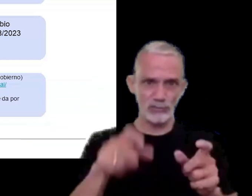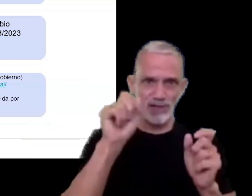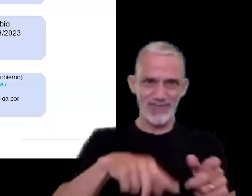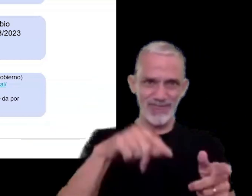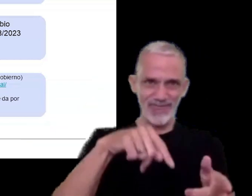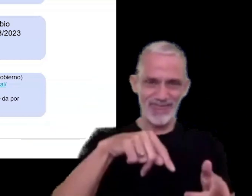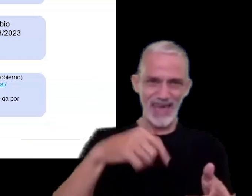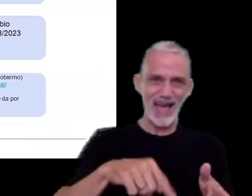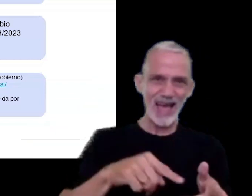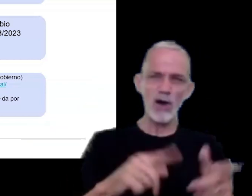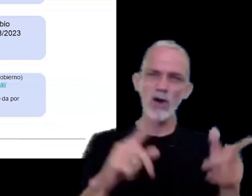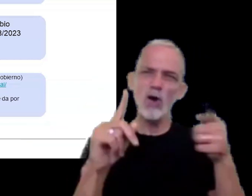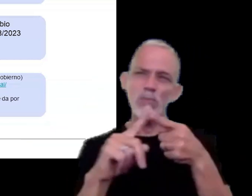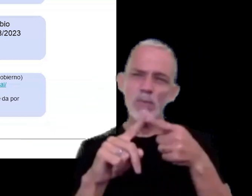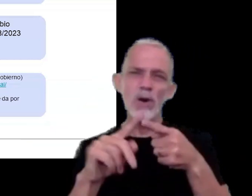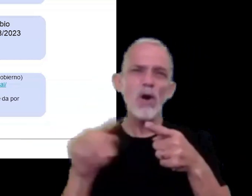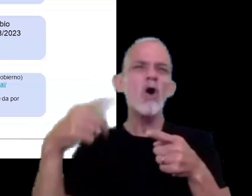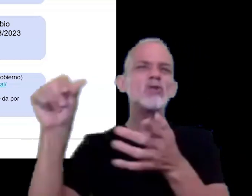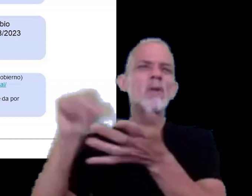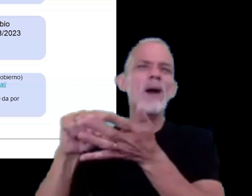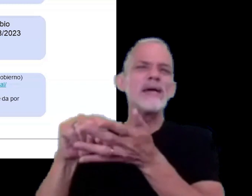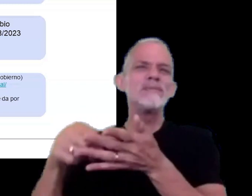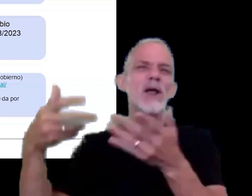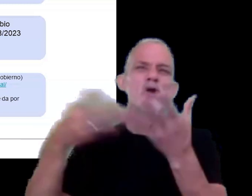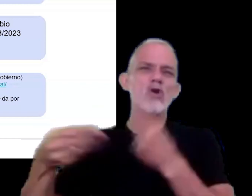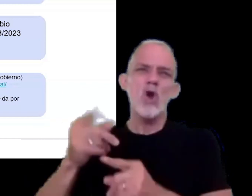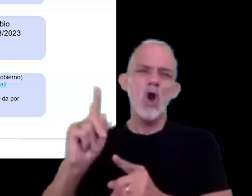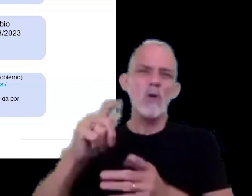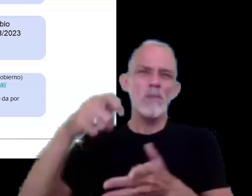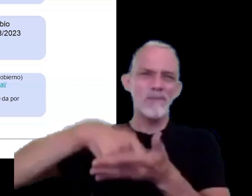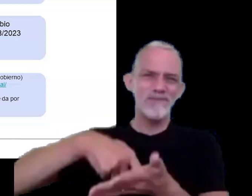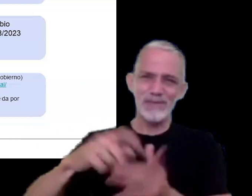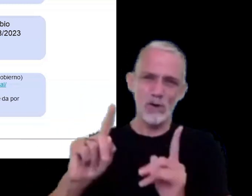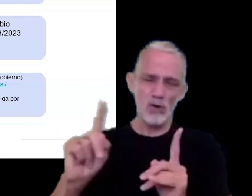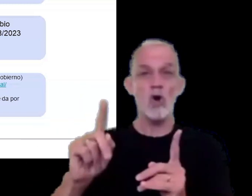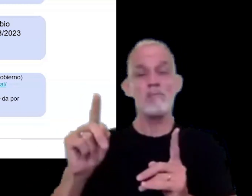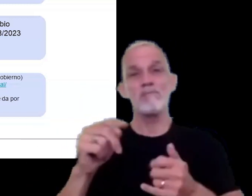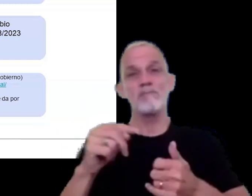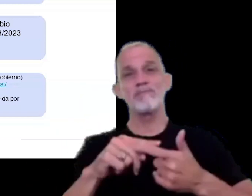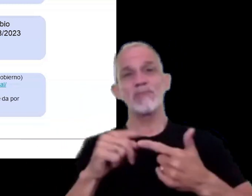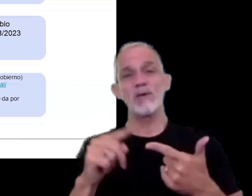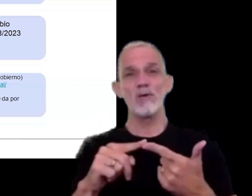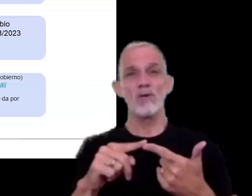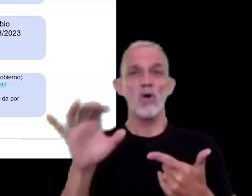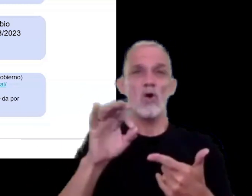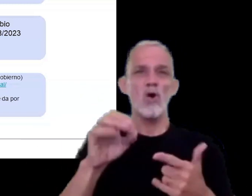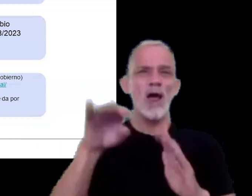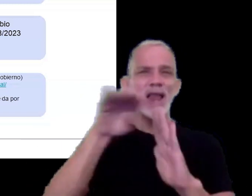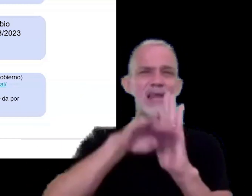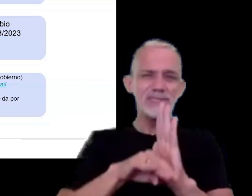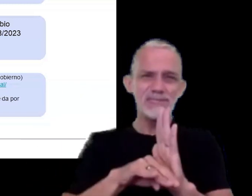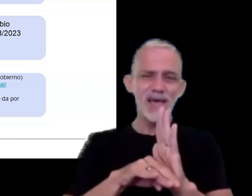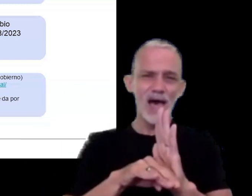con jurisdicciones no cooperantes que tiene un listado